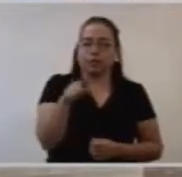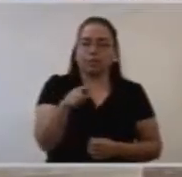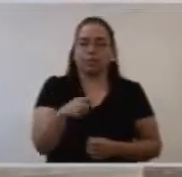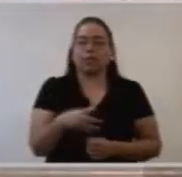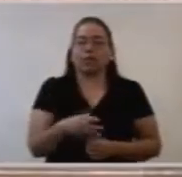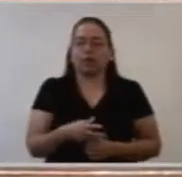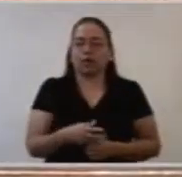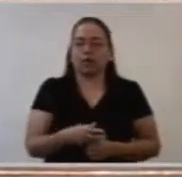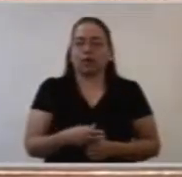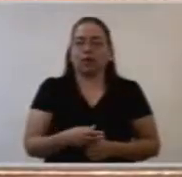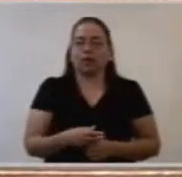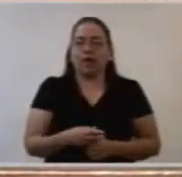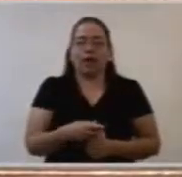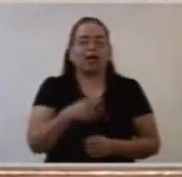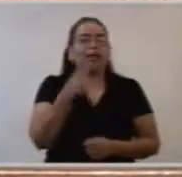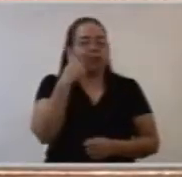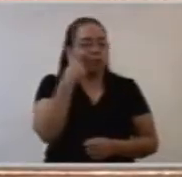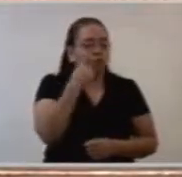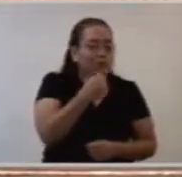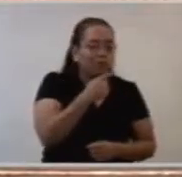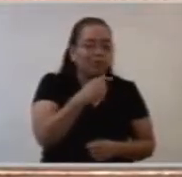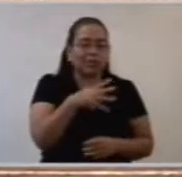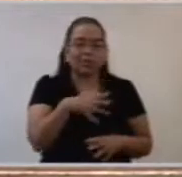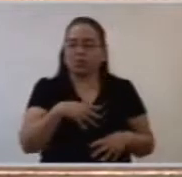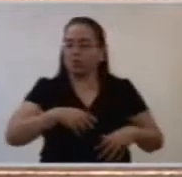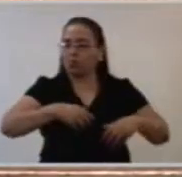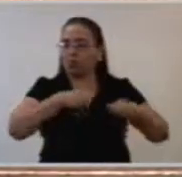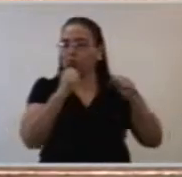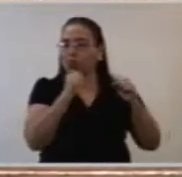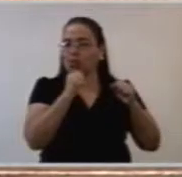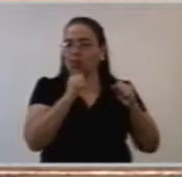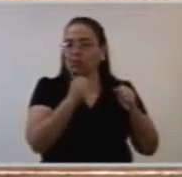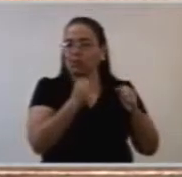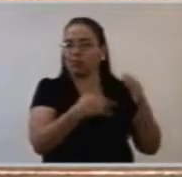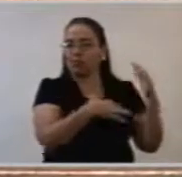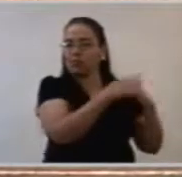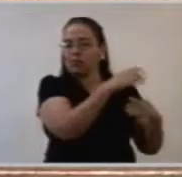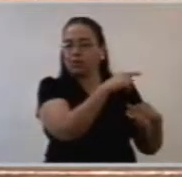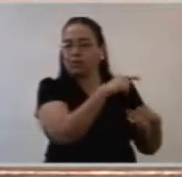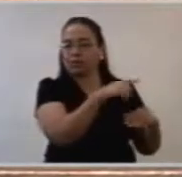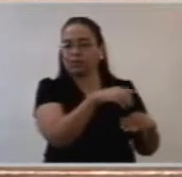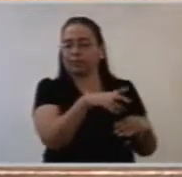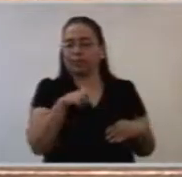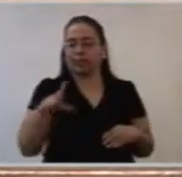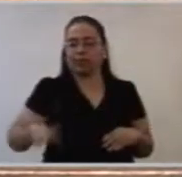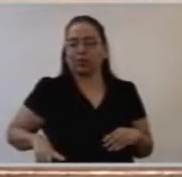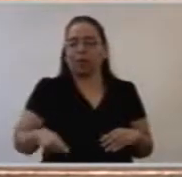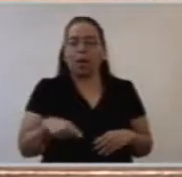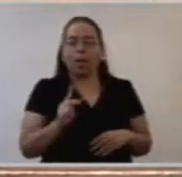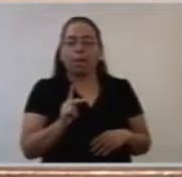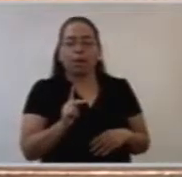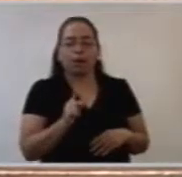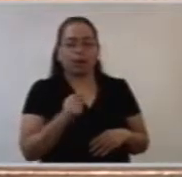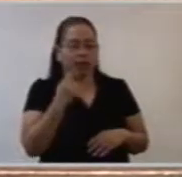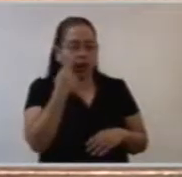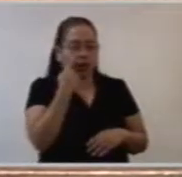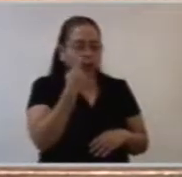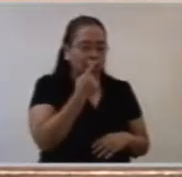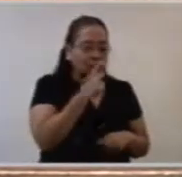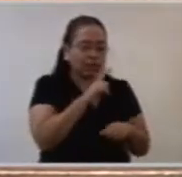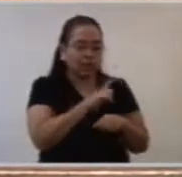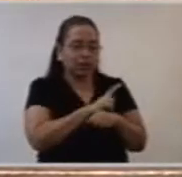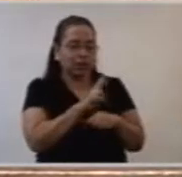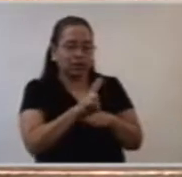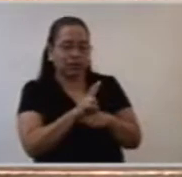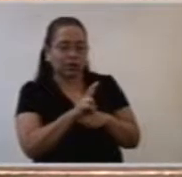mundo, pero mucho cuidado. Hay que estar cerca y hay que estar lejos